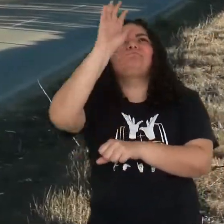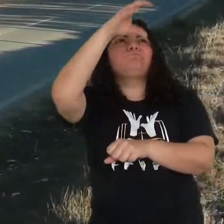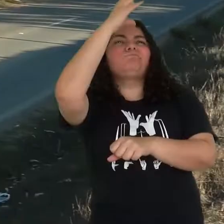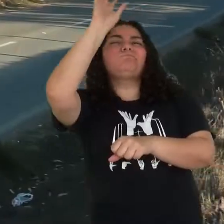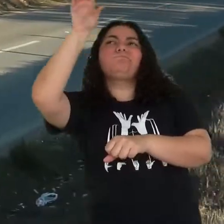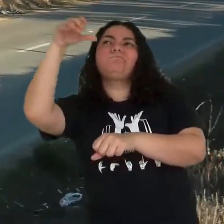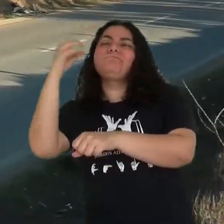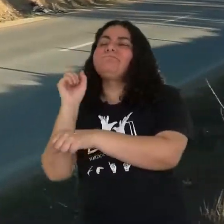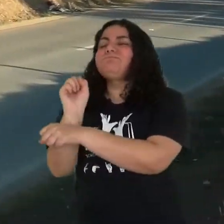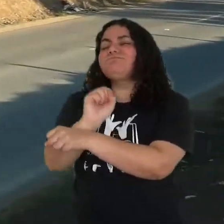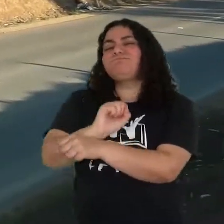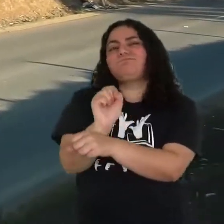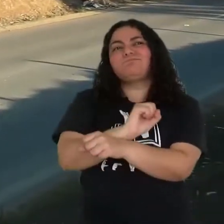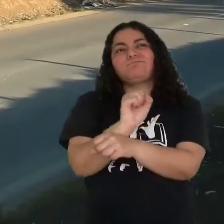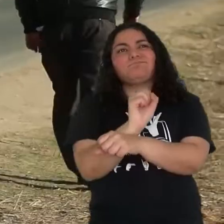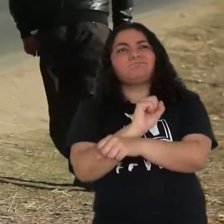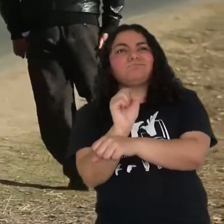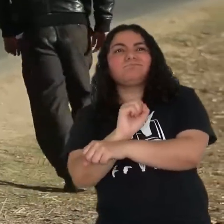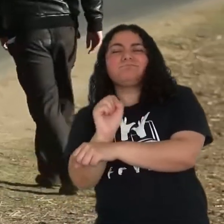familiares.